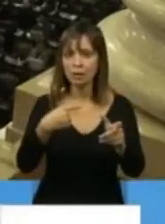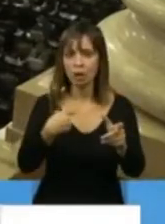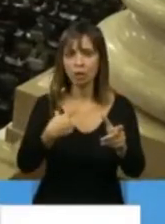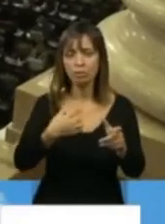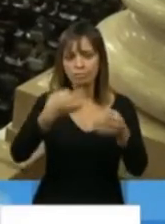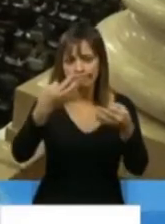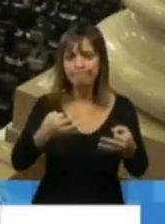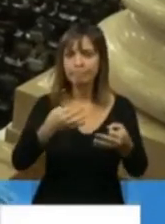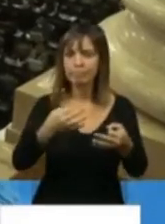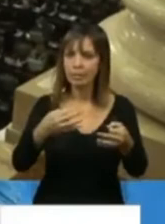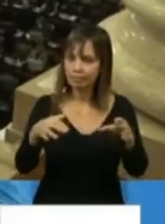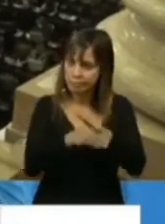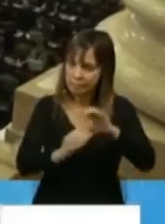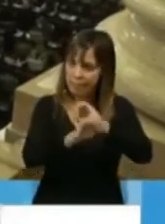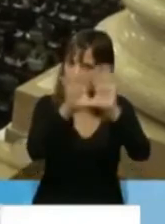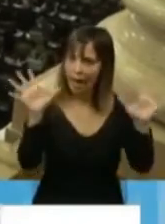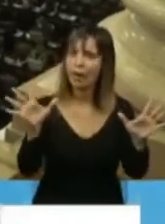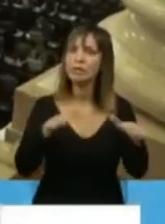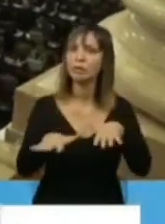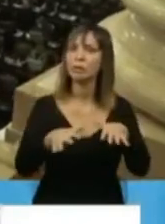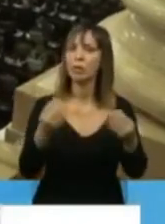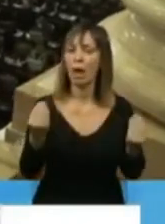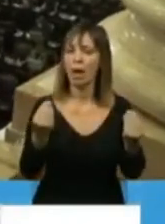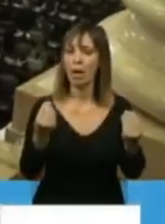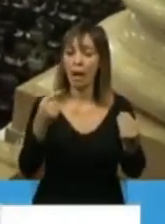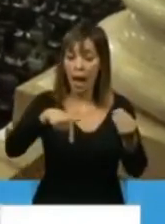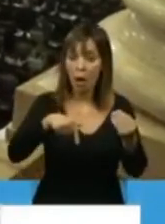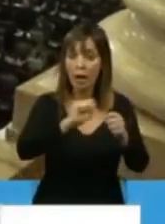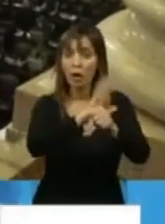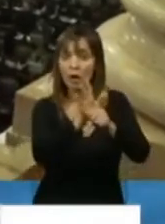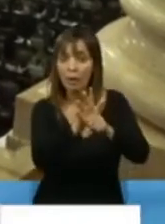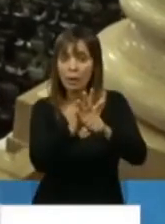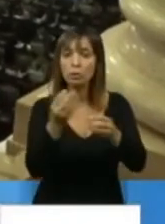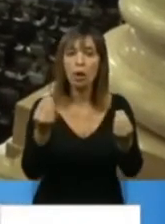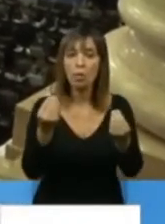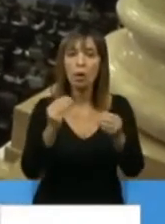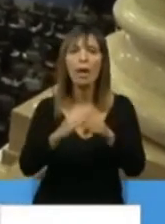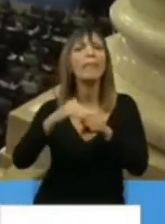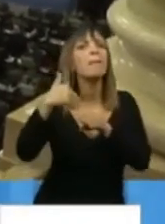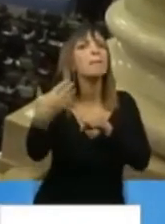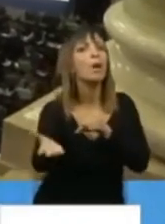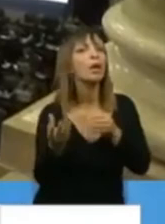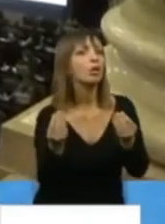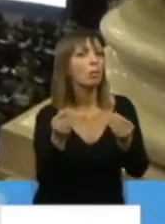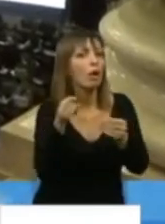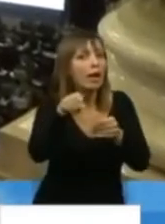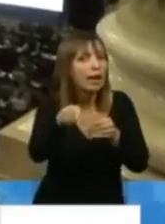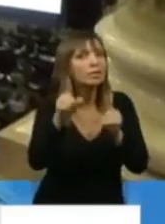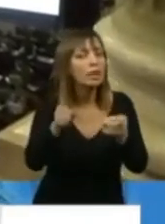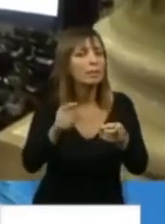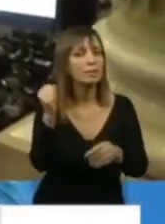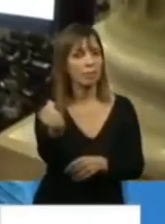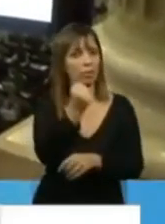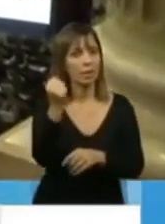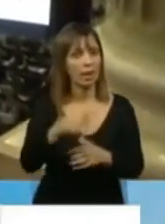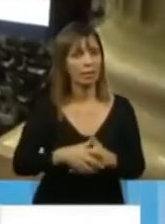en la pandemia, pero fundamentalmente post-pandemia. Y esa certeza desde el punto de vista económico, insisto, más